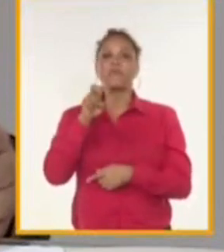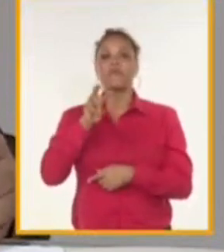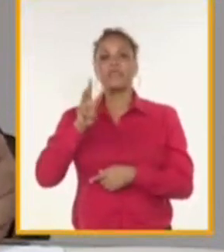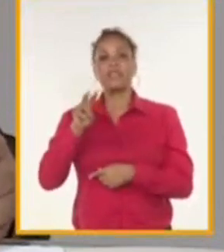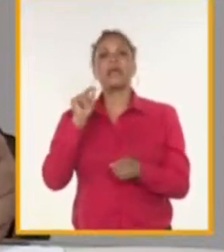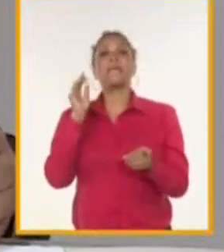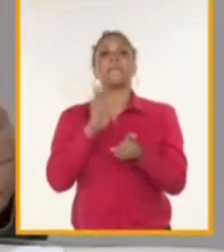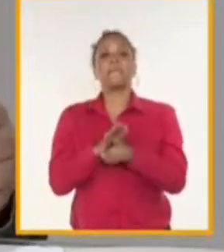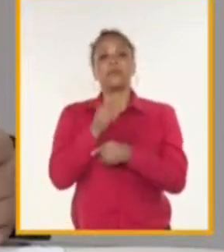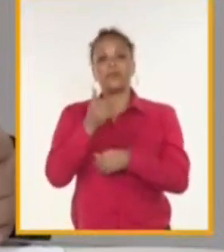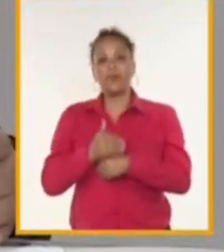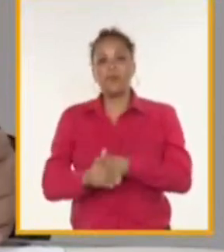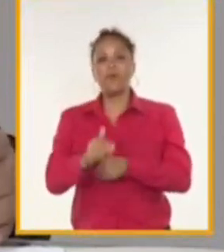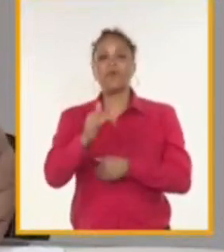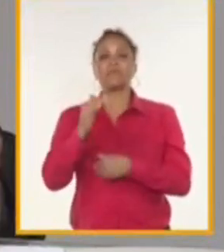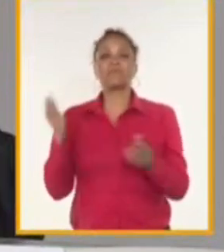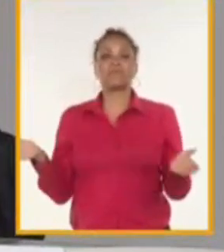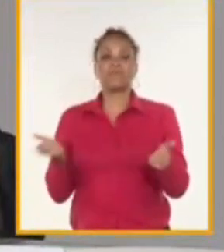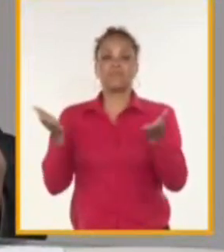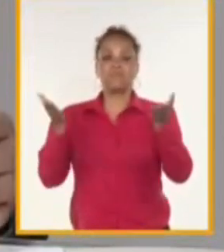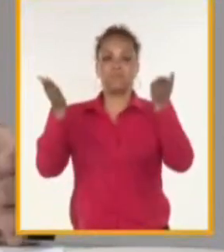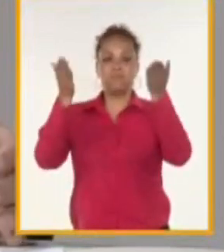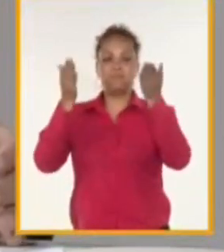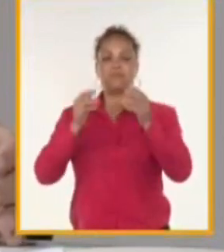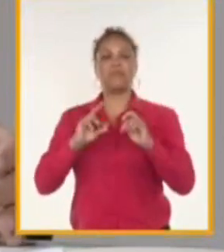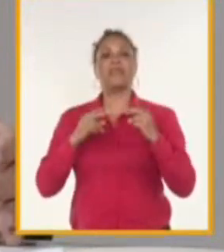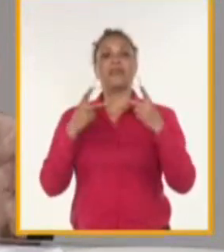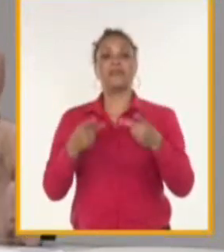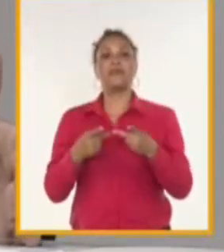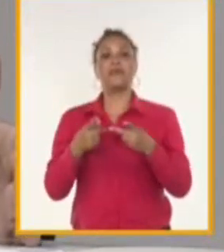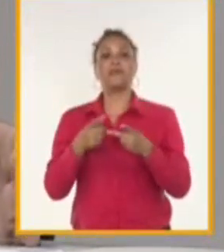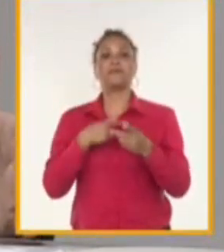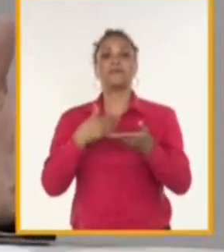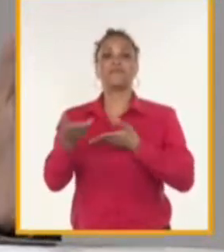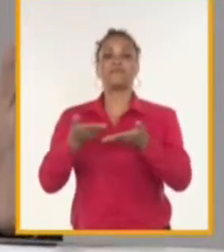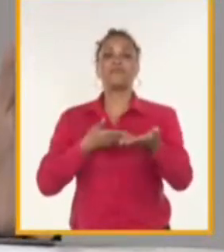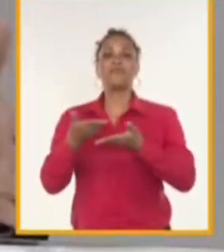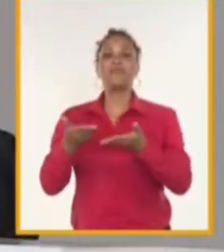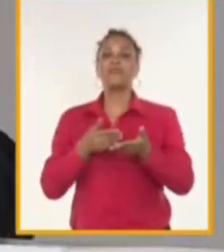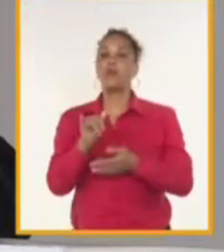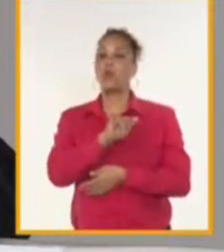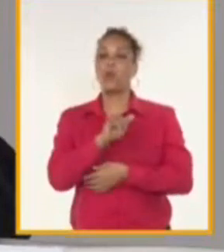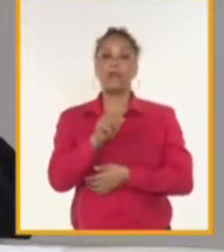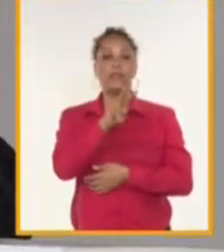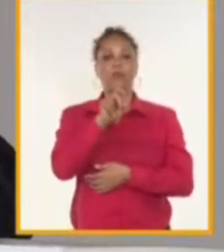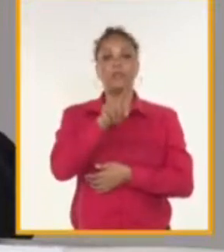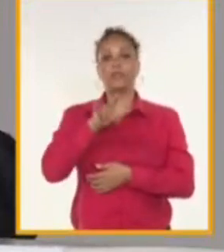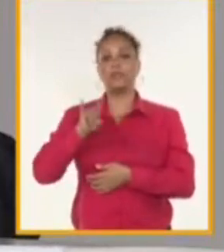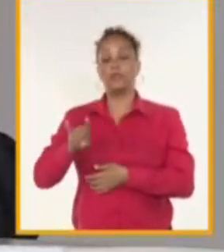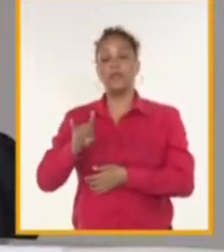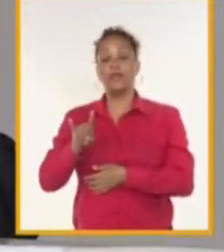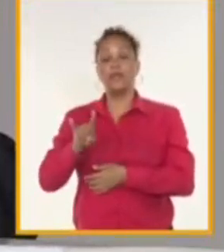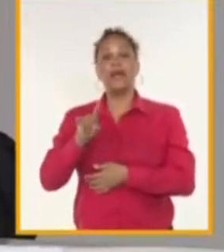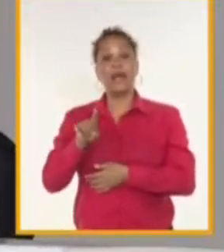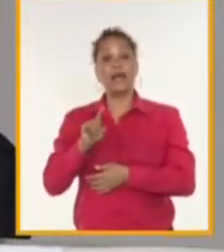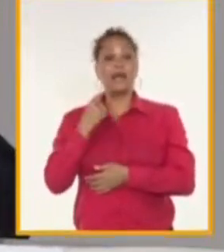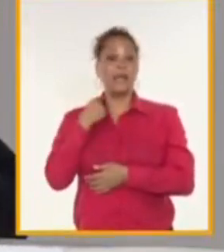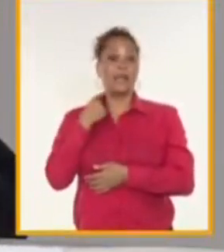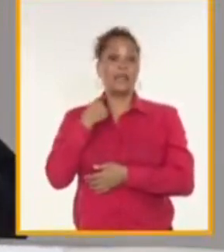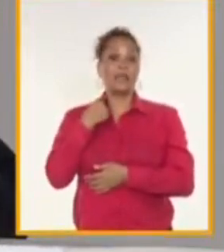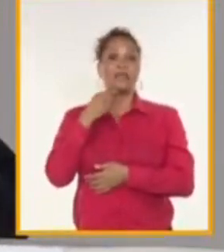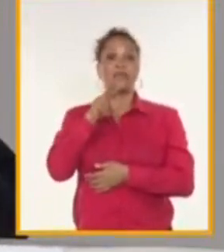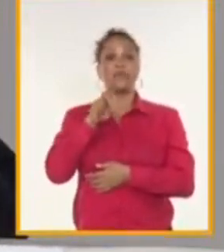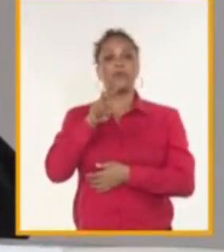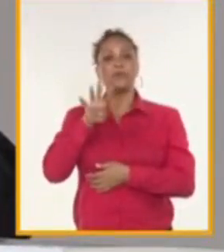una recuperación pospandemia. Volvimos a los niveles de operaciones que estaban en 2019 y 2024 va mostrando